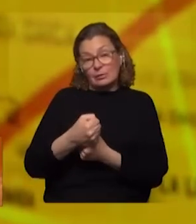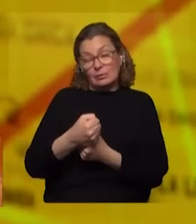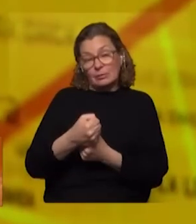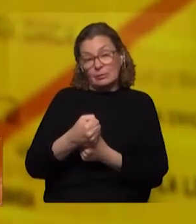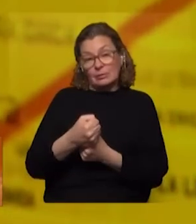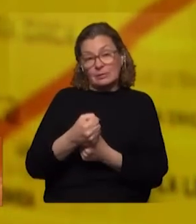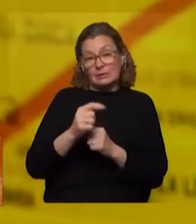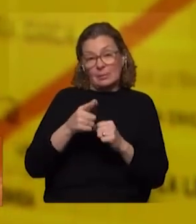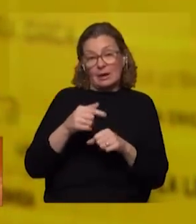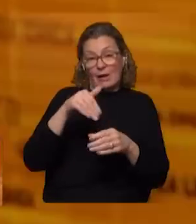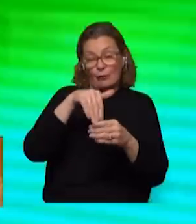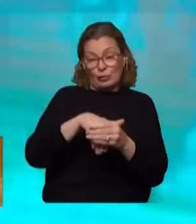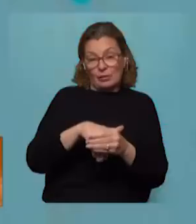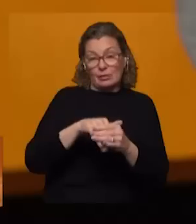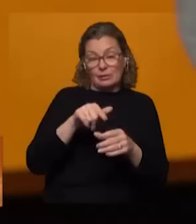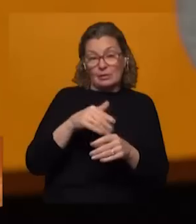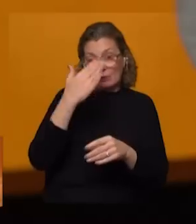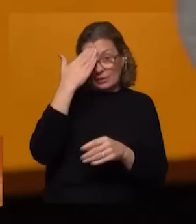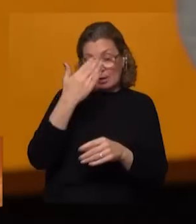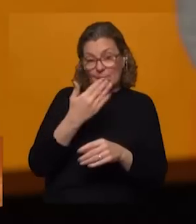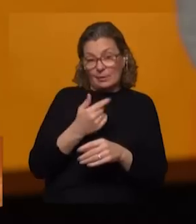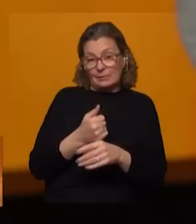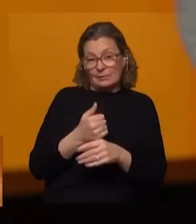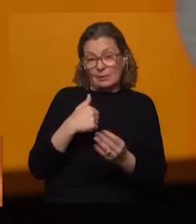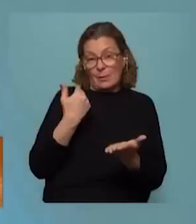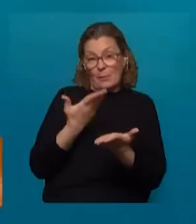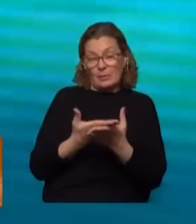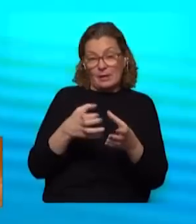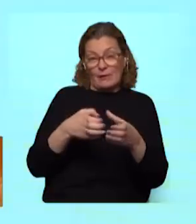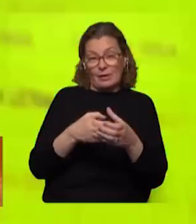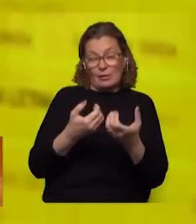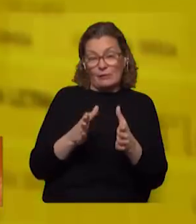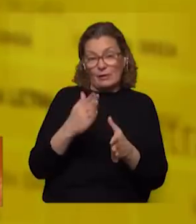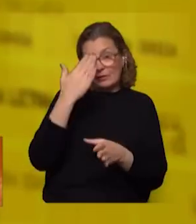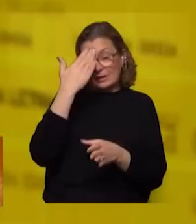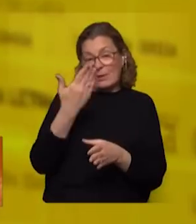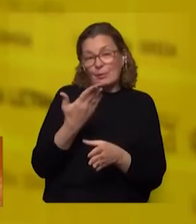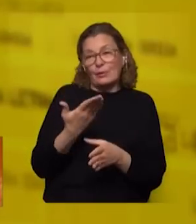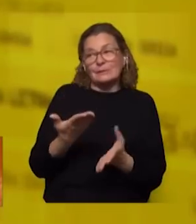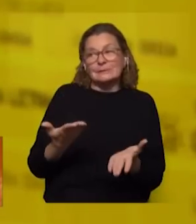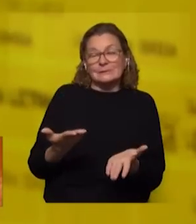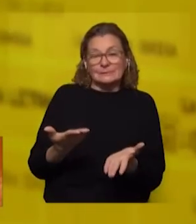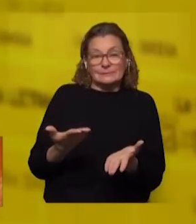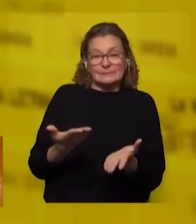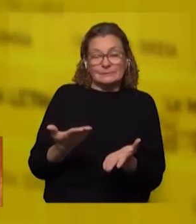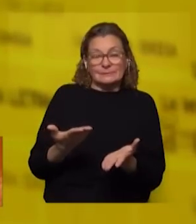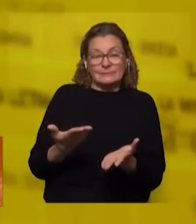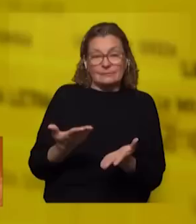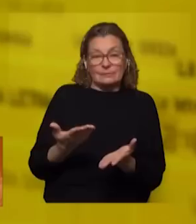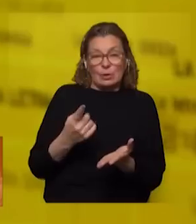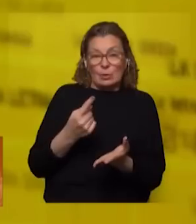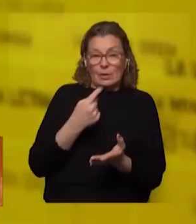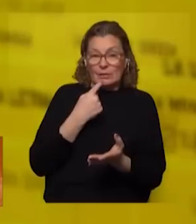también este plebiscito ¿no? ¿y el Frente Amplio respecto a la propuesta de Cabildo? bueno el Frente Amplio como tal no ha